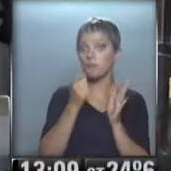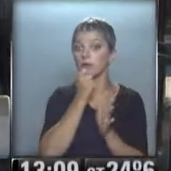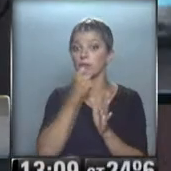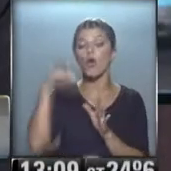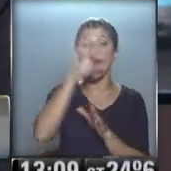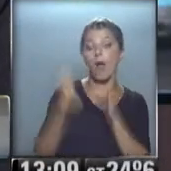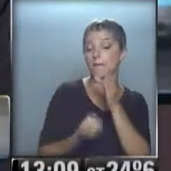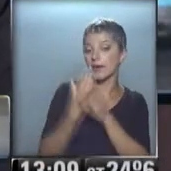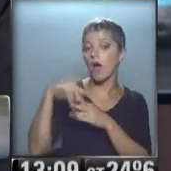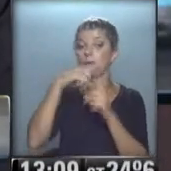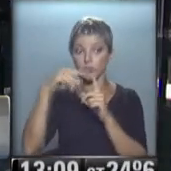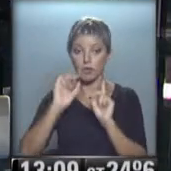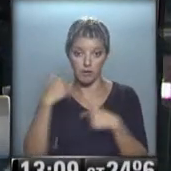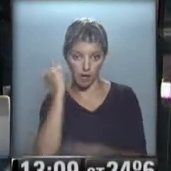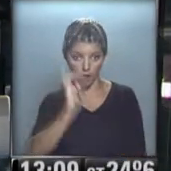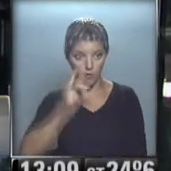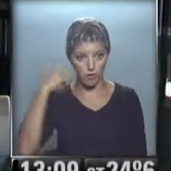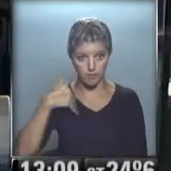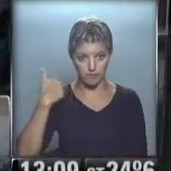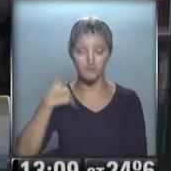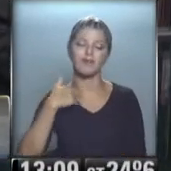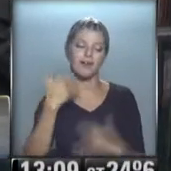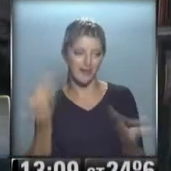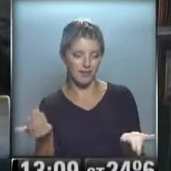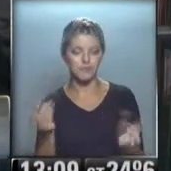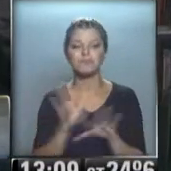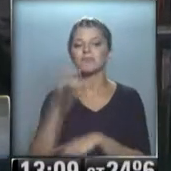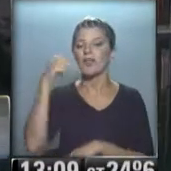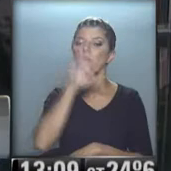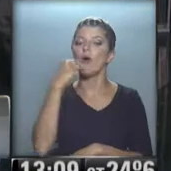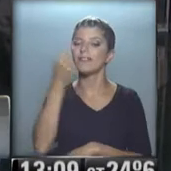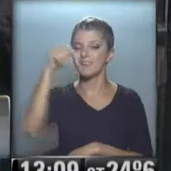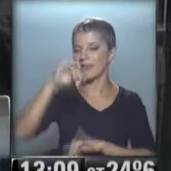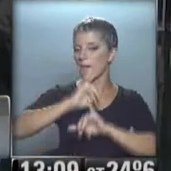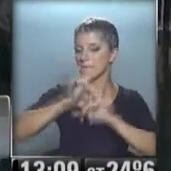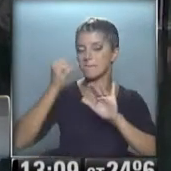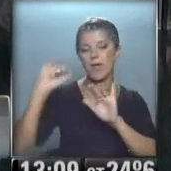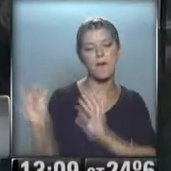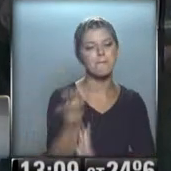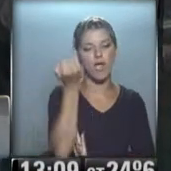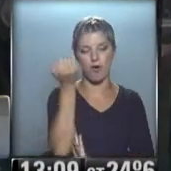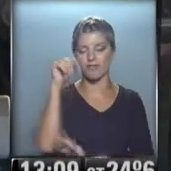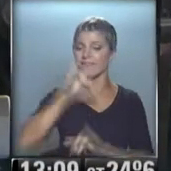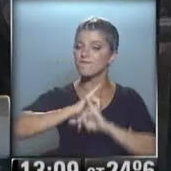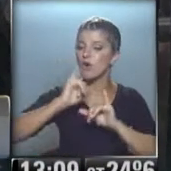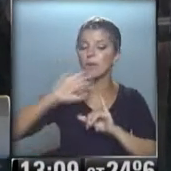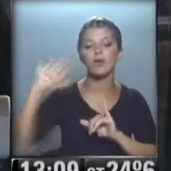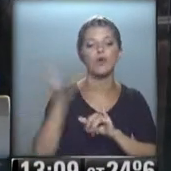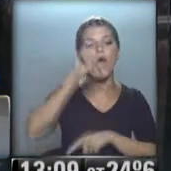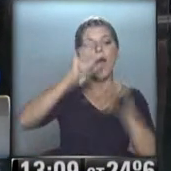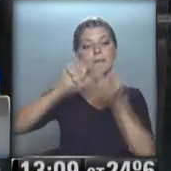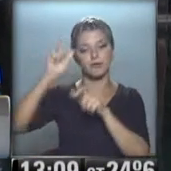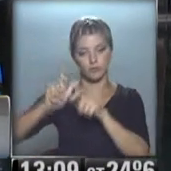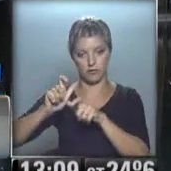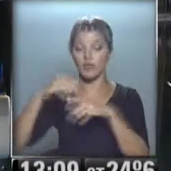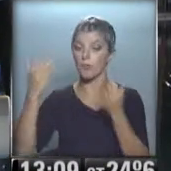economía exactamente Graciela de José León Suárez dice el mejor programa periodístico de los últimos tiempos que informan a los televidentes y que